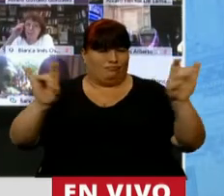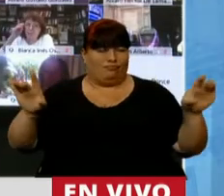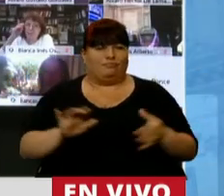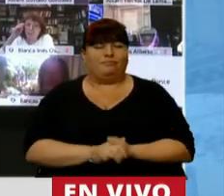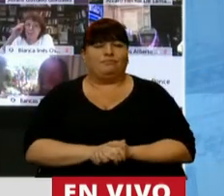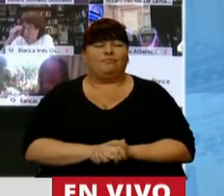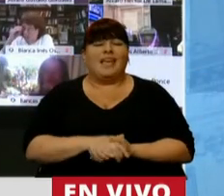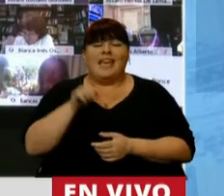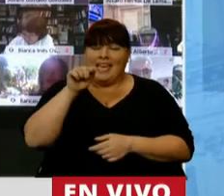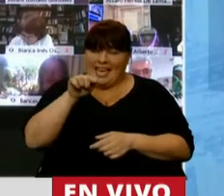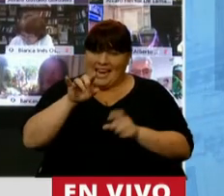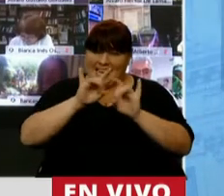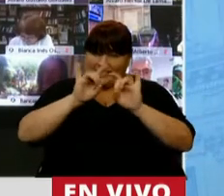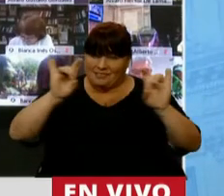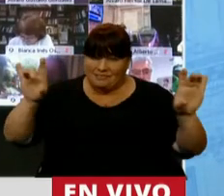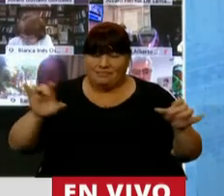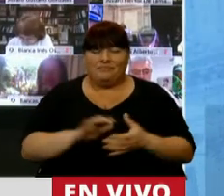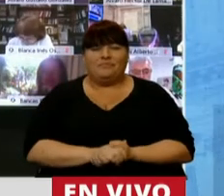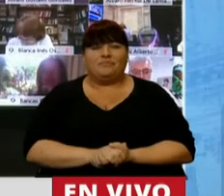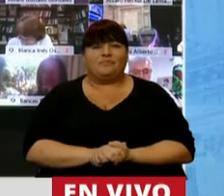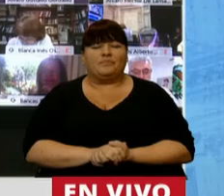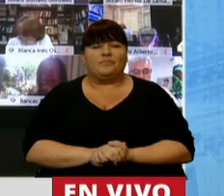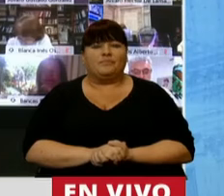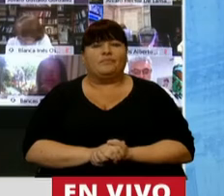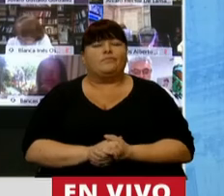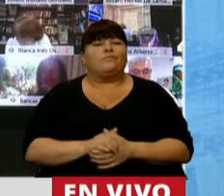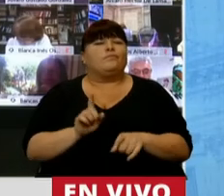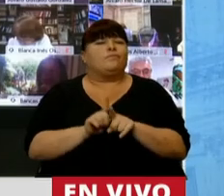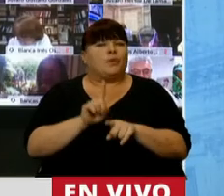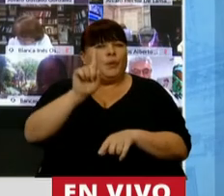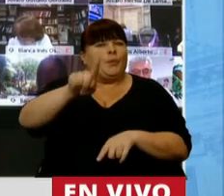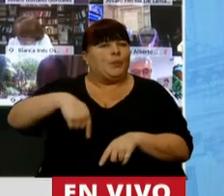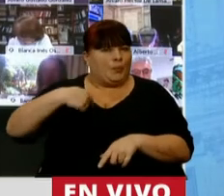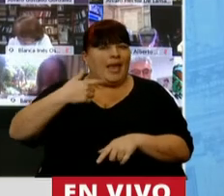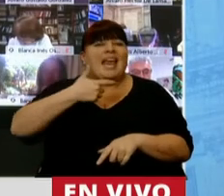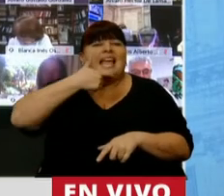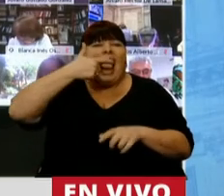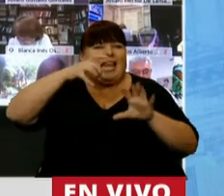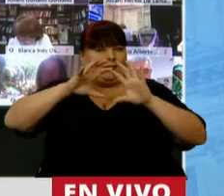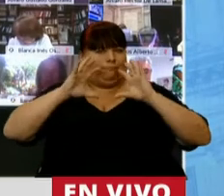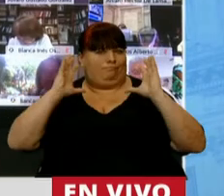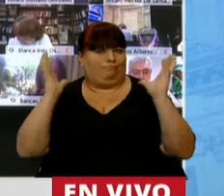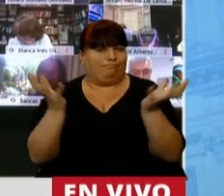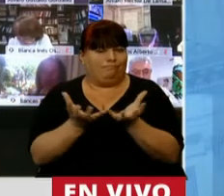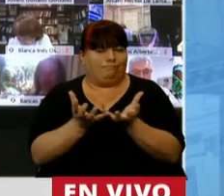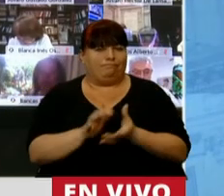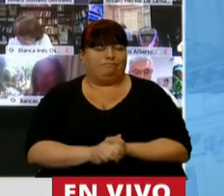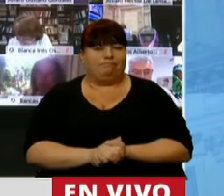Estos factores, Presidente, están conduciendo a un calentamiento atmosférico.